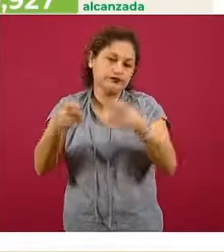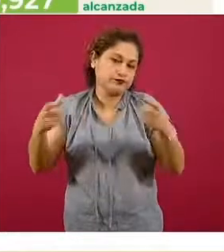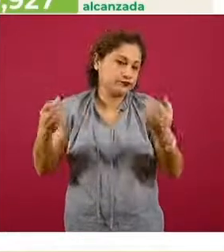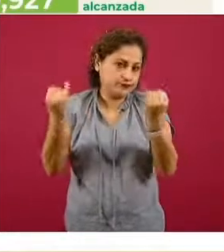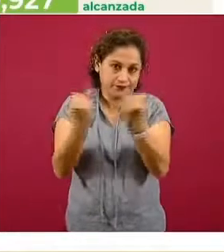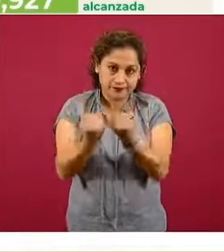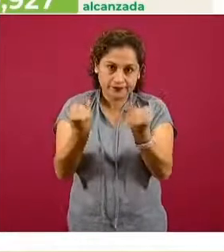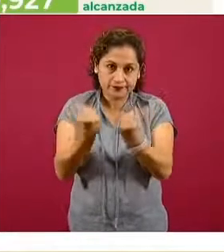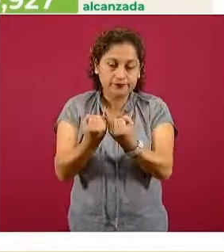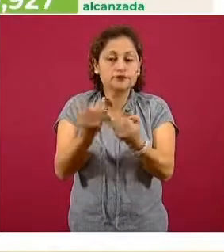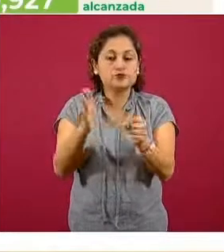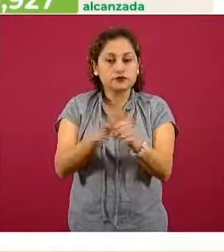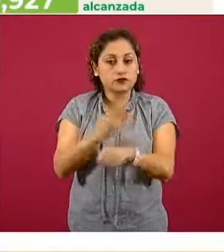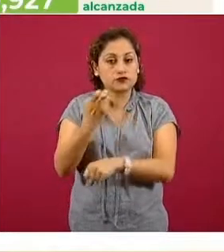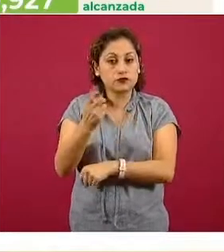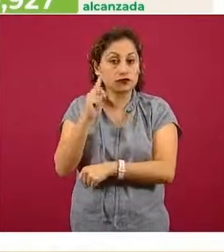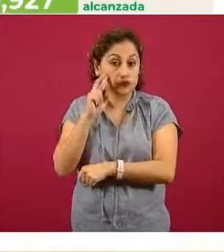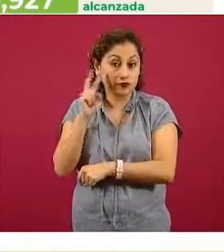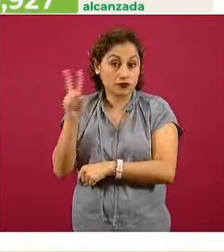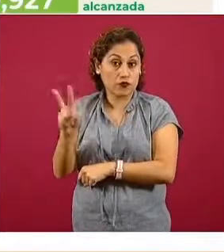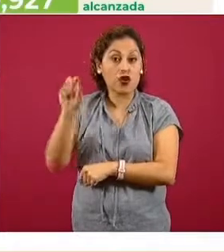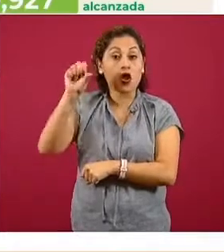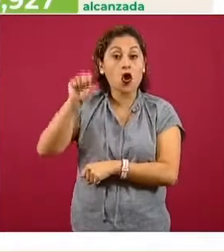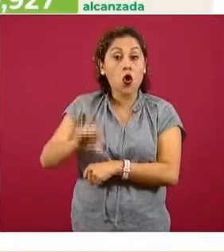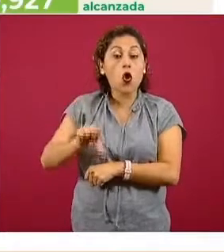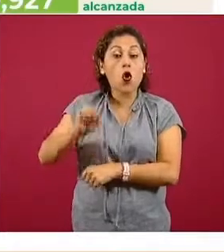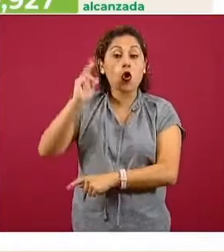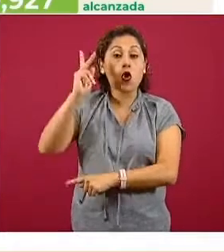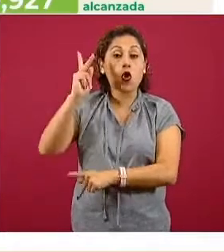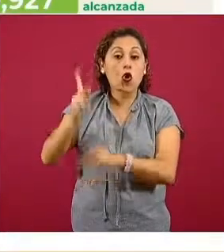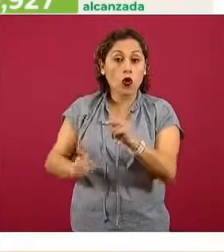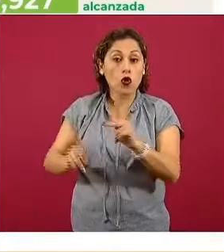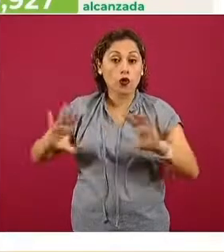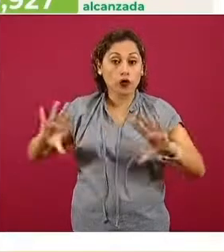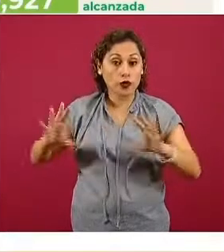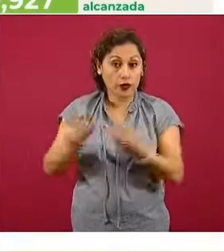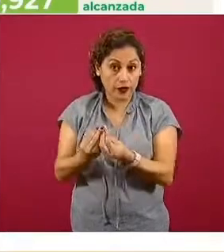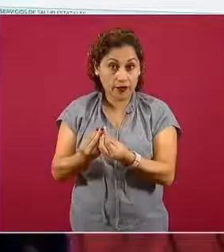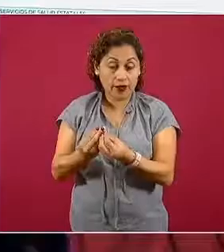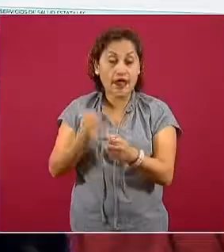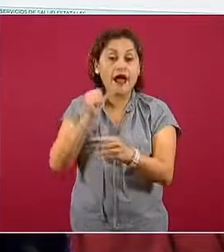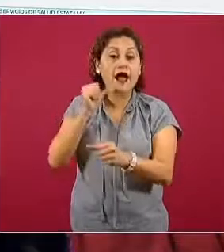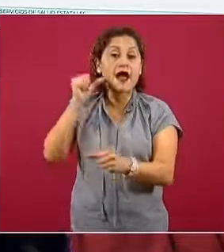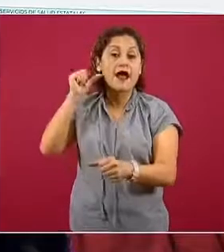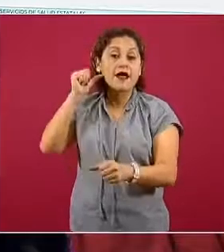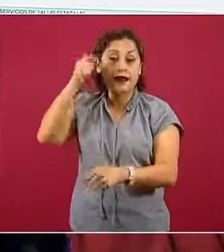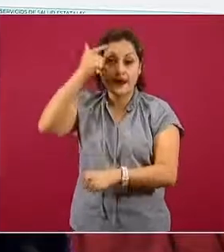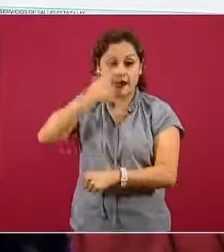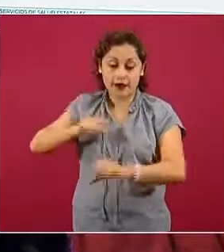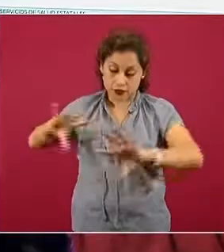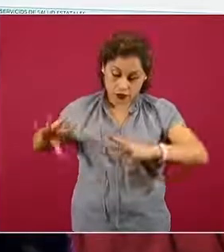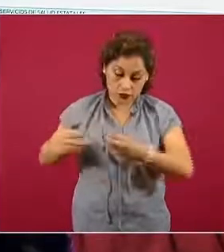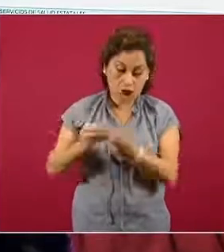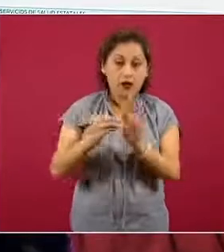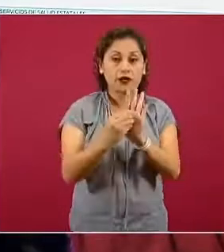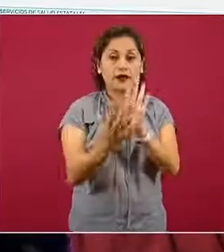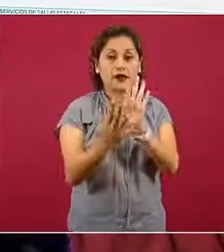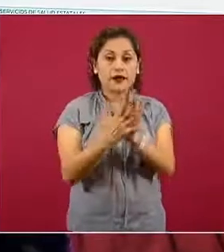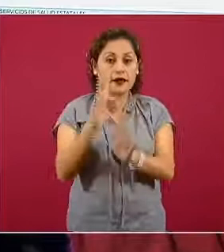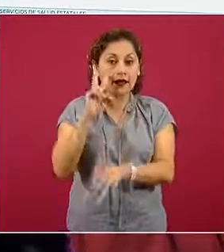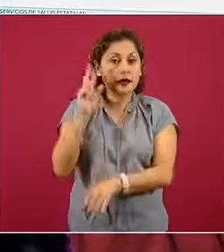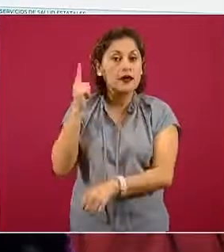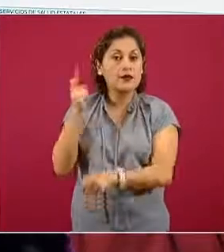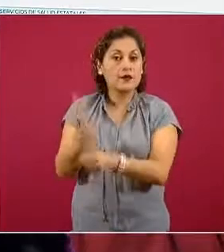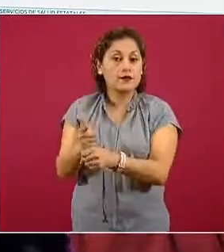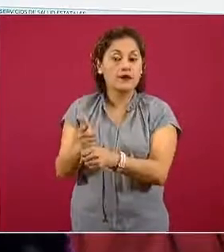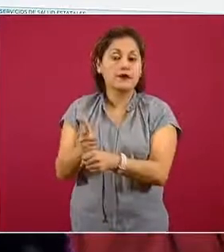básicamente para el día de hoy, que es el corte de la medianoche de ayer, estamos ya alcanzando el